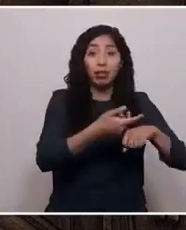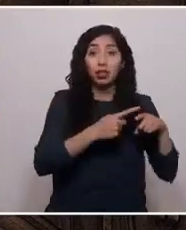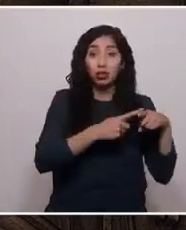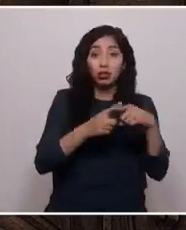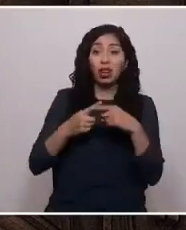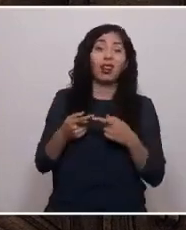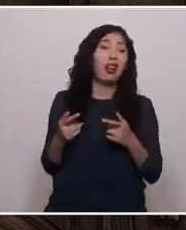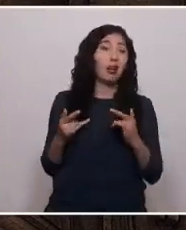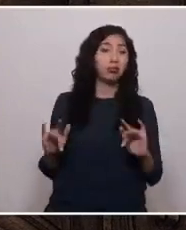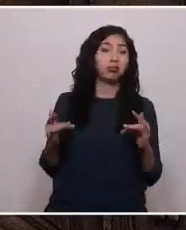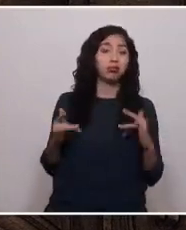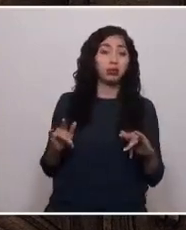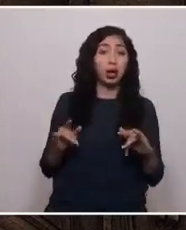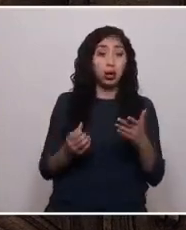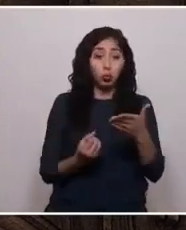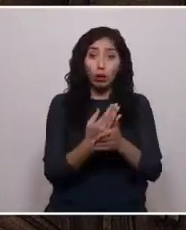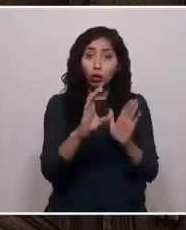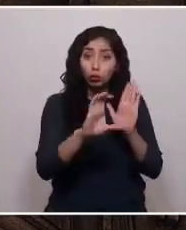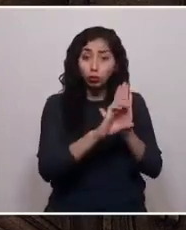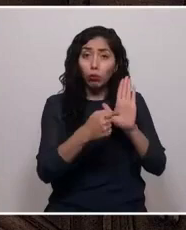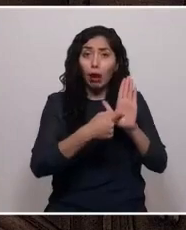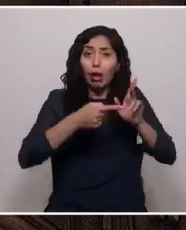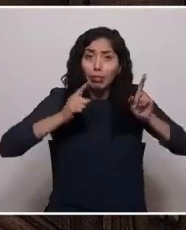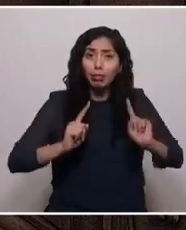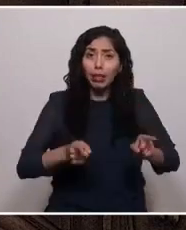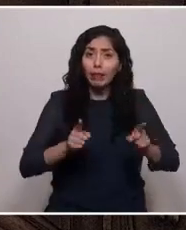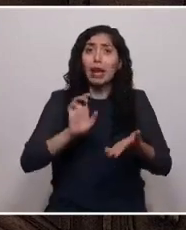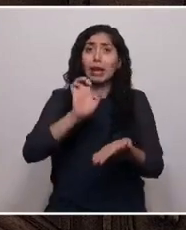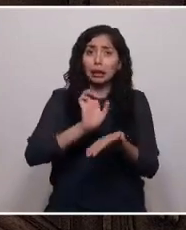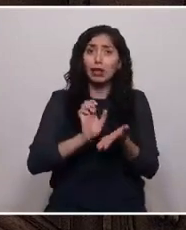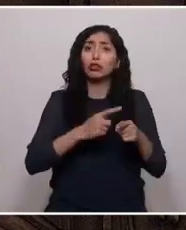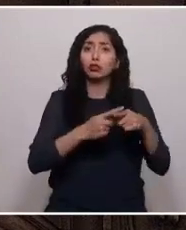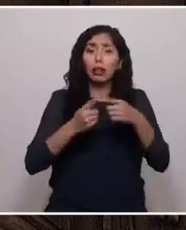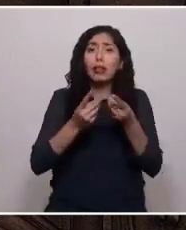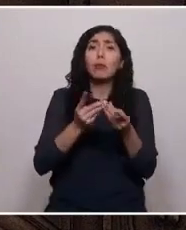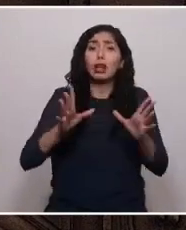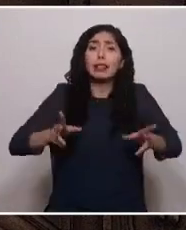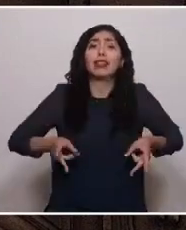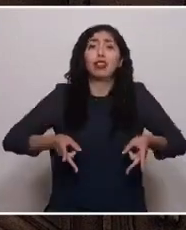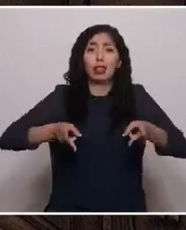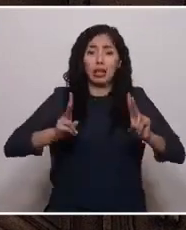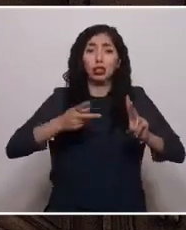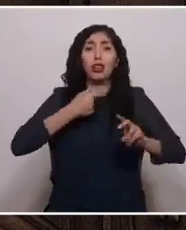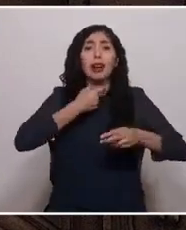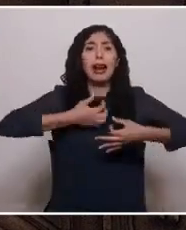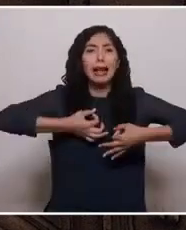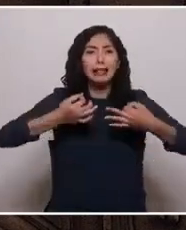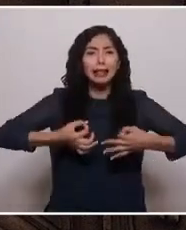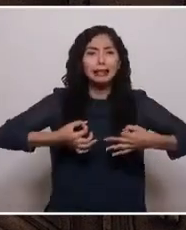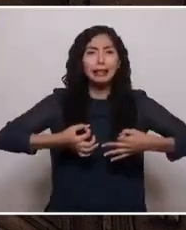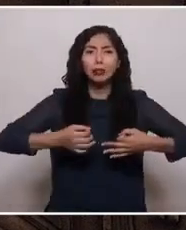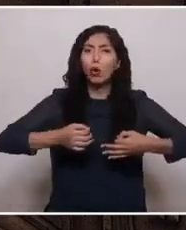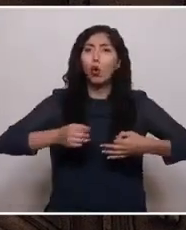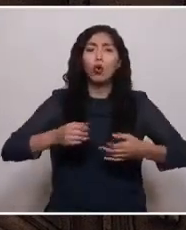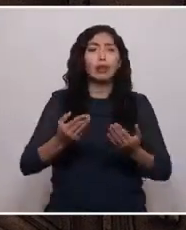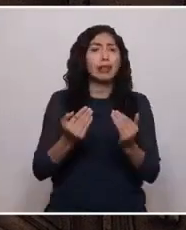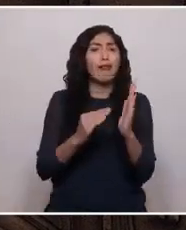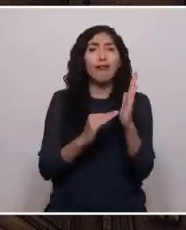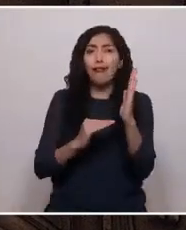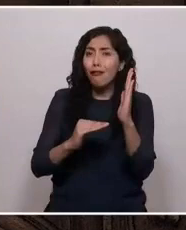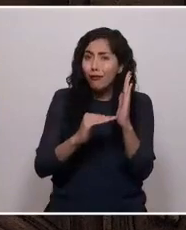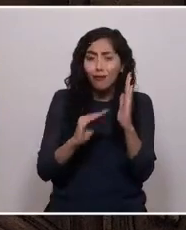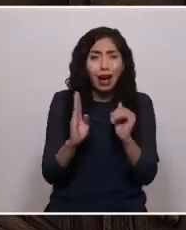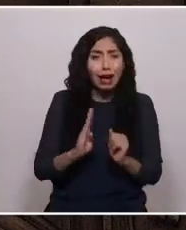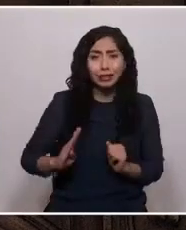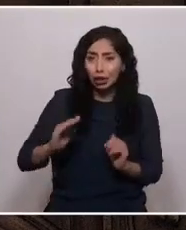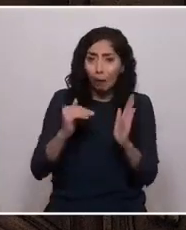debe optar por el Estado social y democrático del derecho, que garantice los mínimos vitales a todos los habitantes de nuestro país.